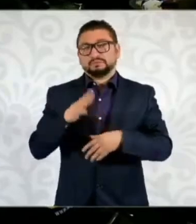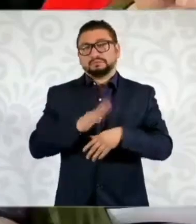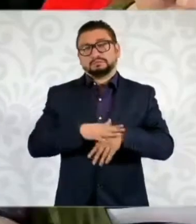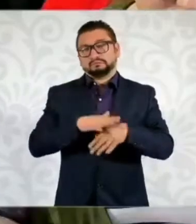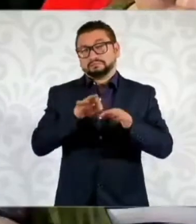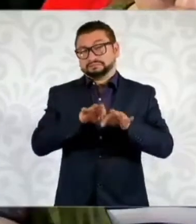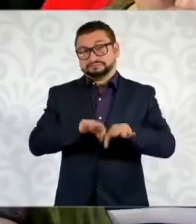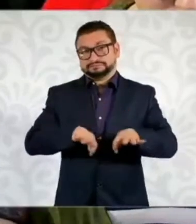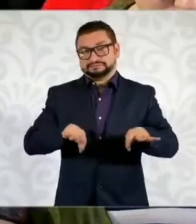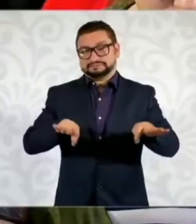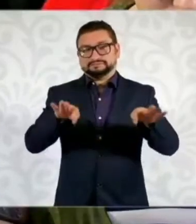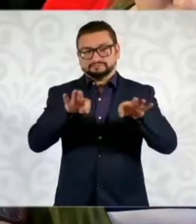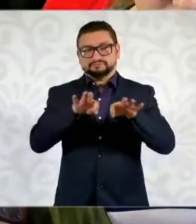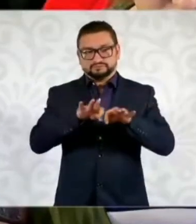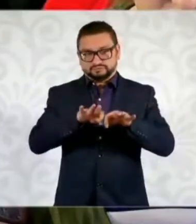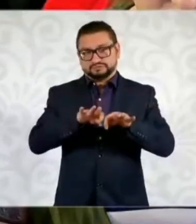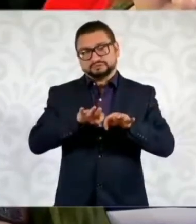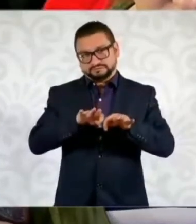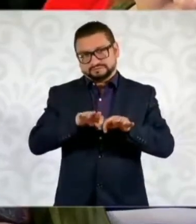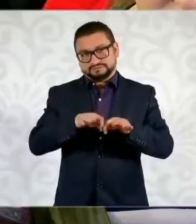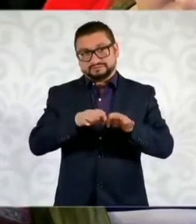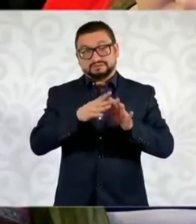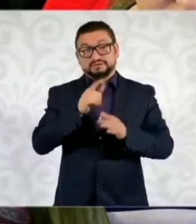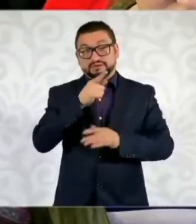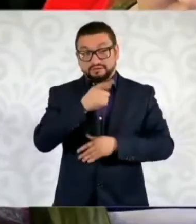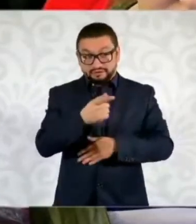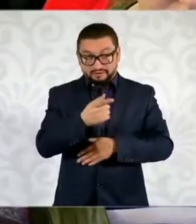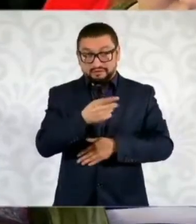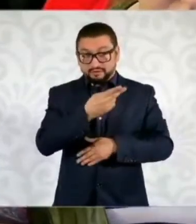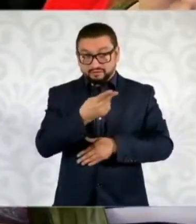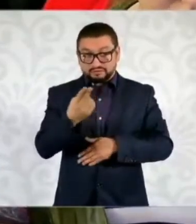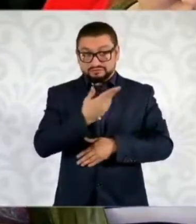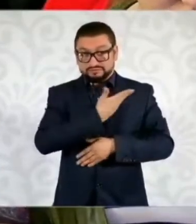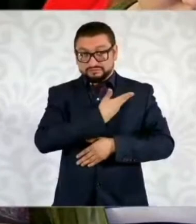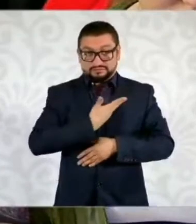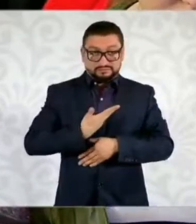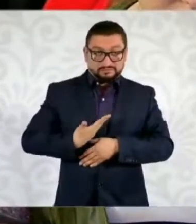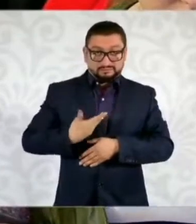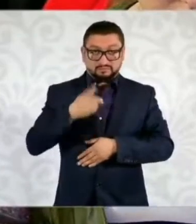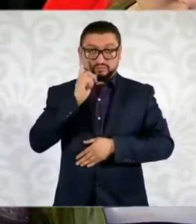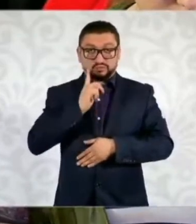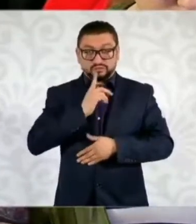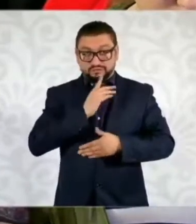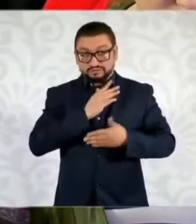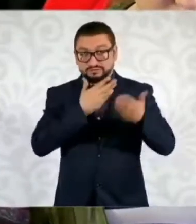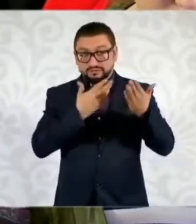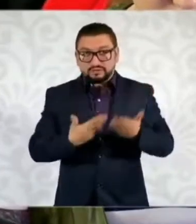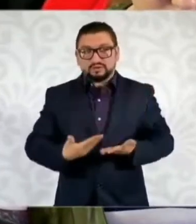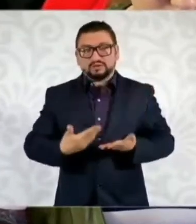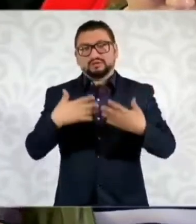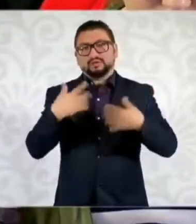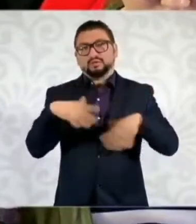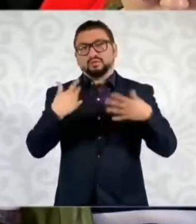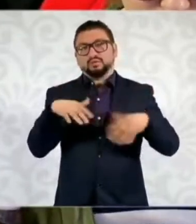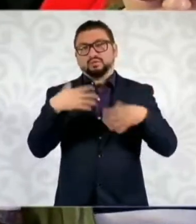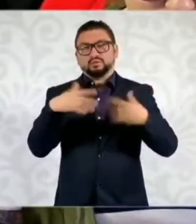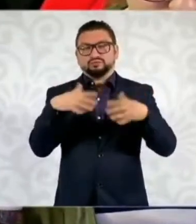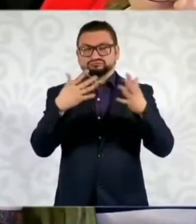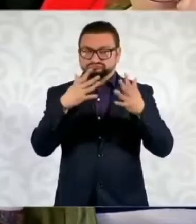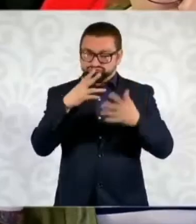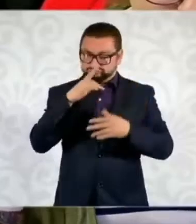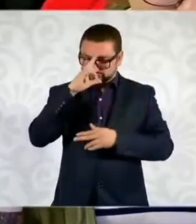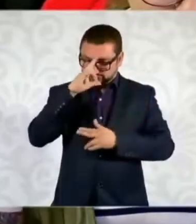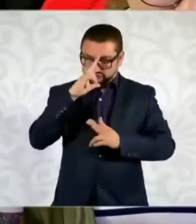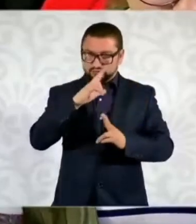Principalmente saludar su llegada como presidenta de la República. Es un honor